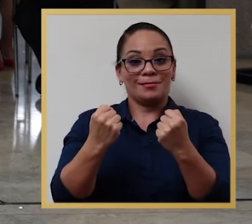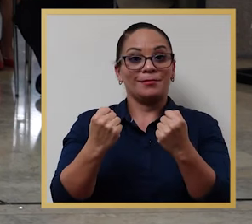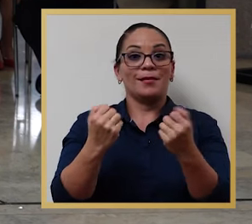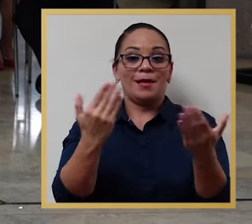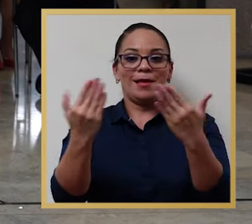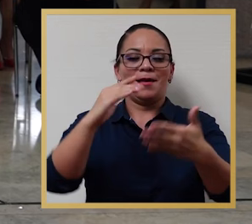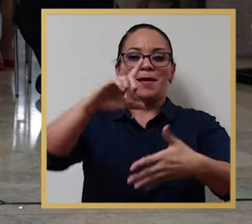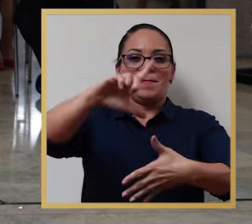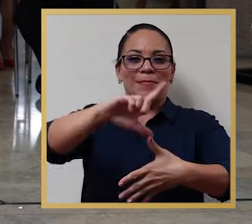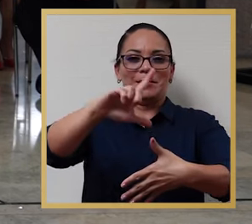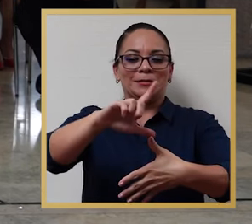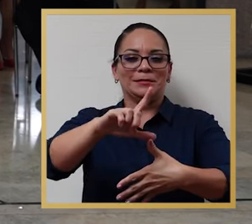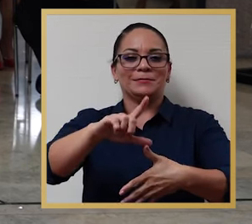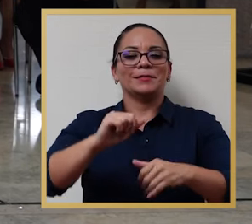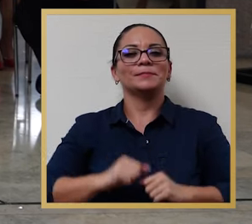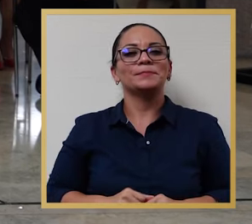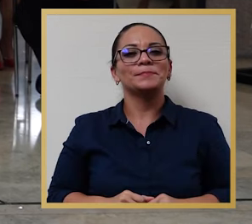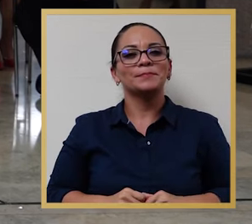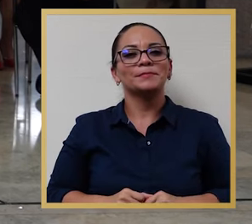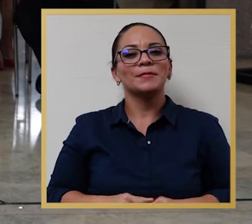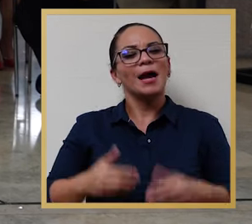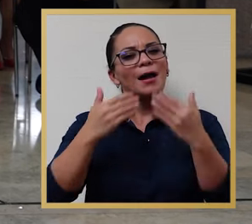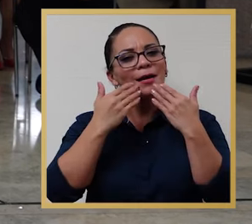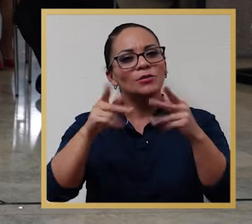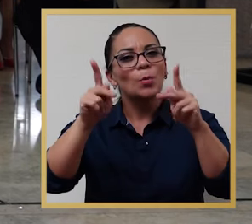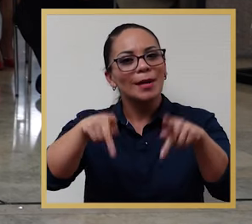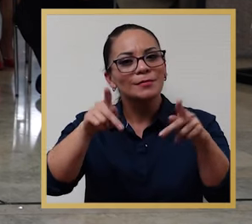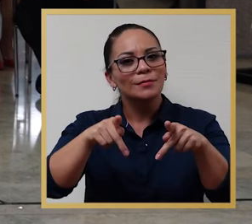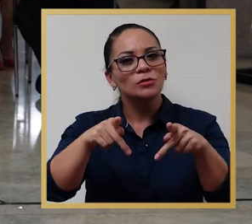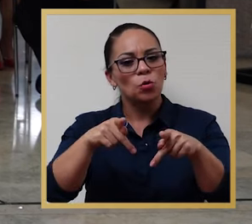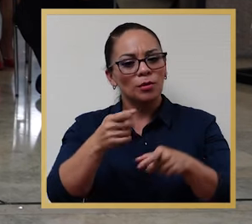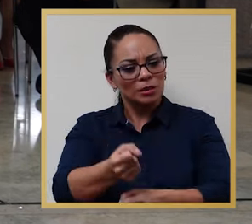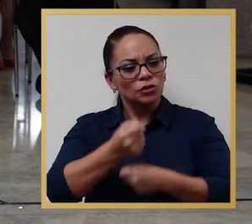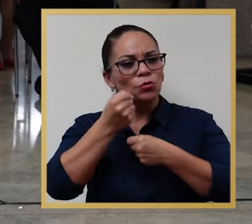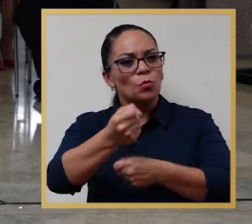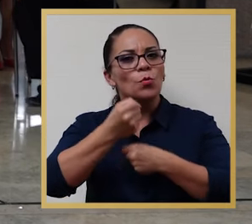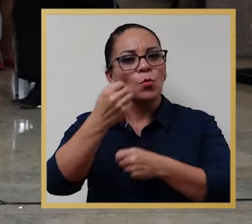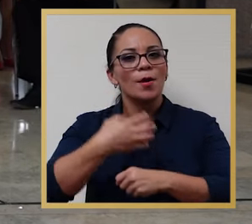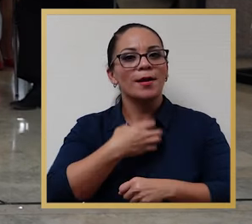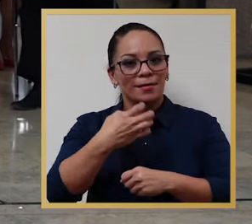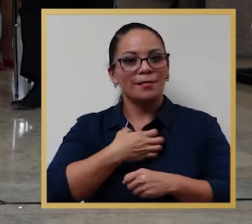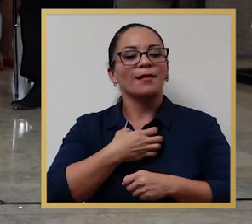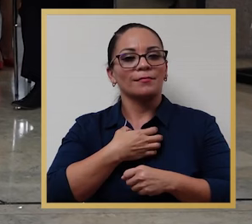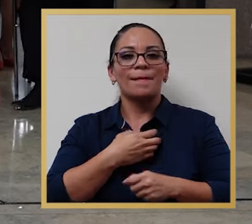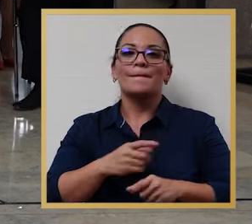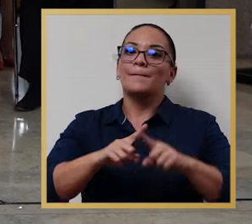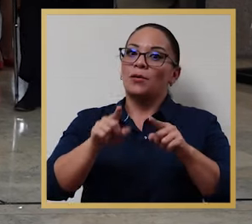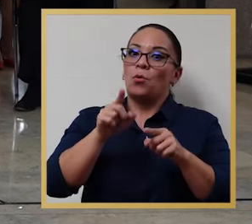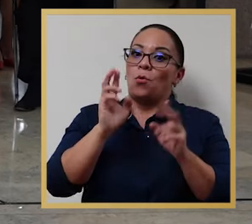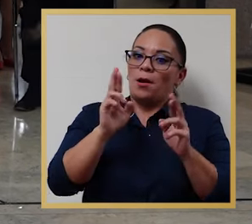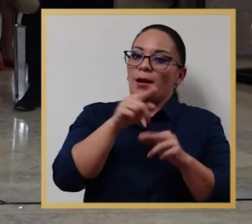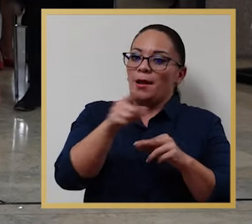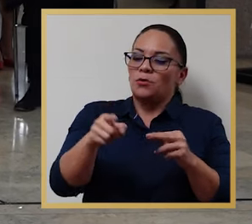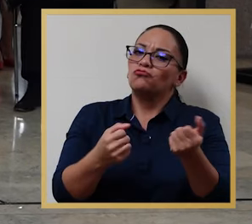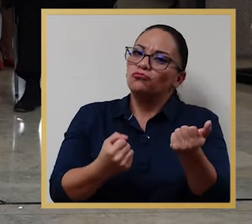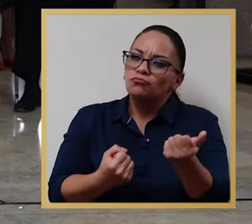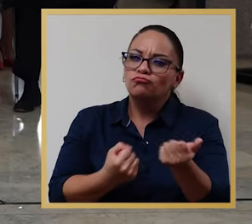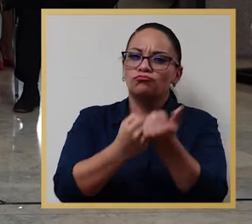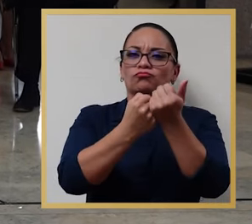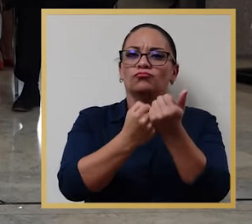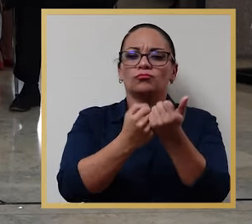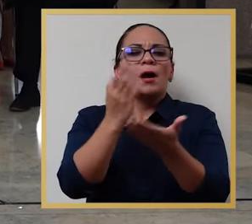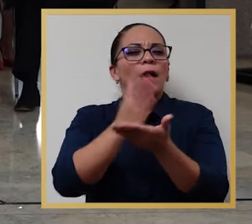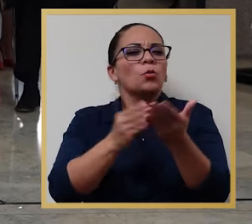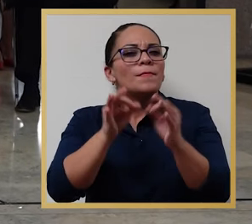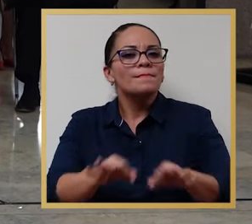Latina. Les agradezco que se manifiesten a favor, a los que vinieron, a favor de algo tan